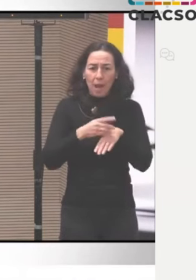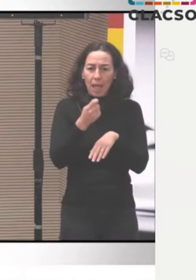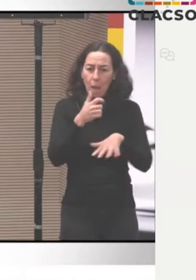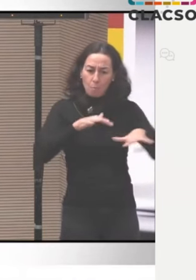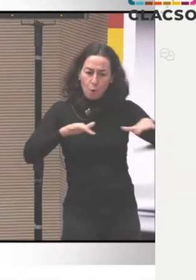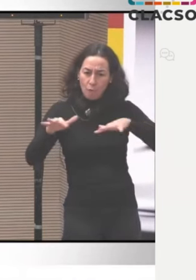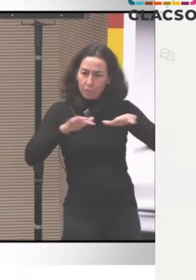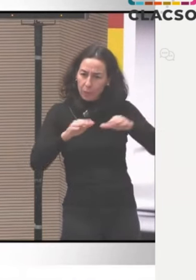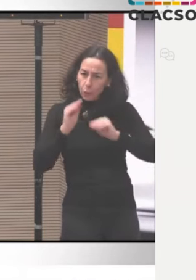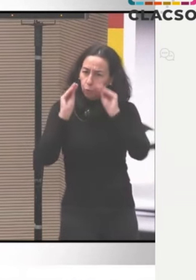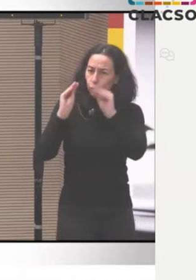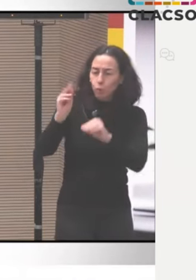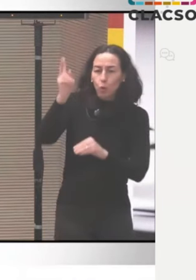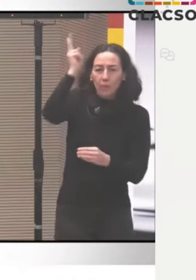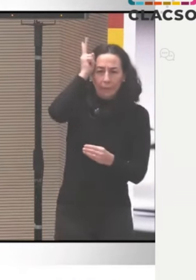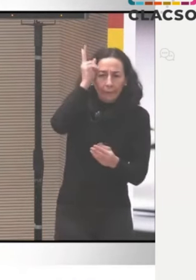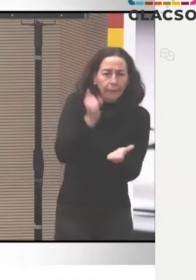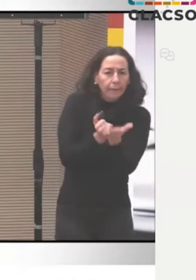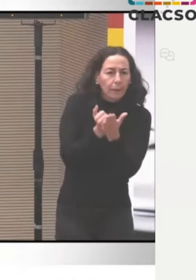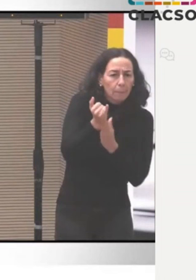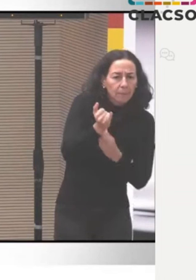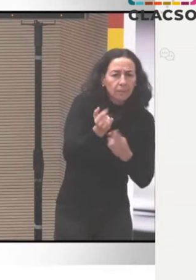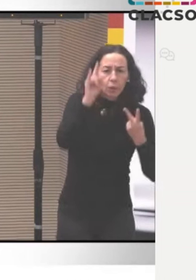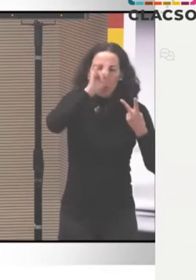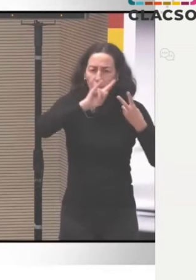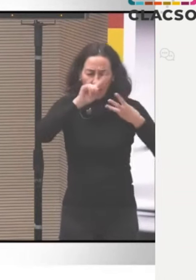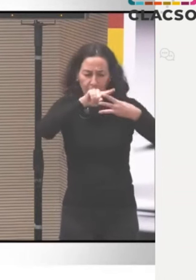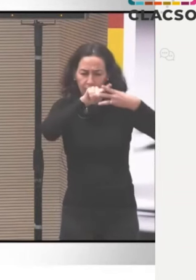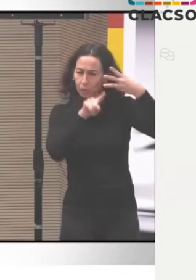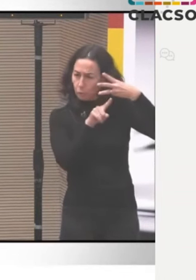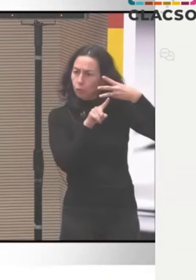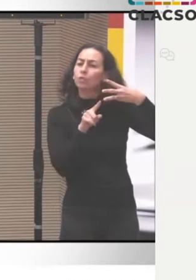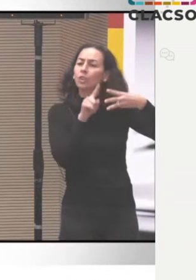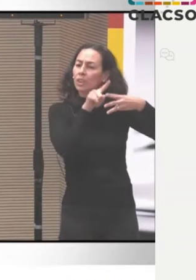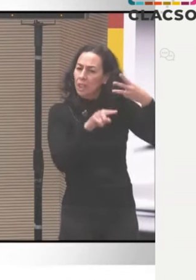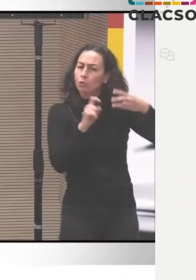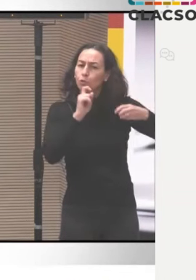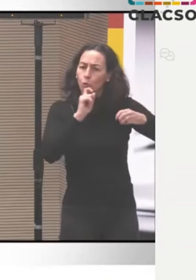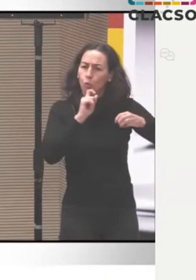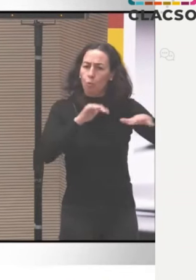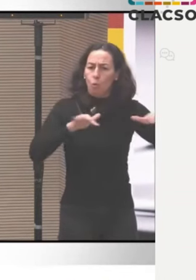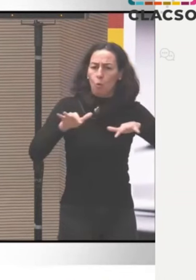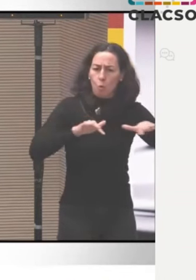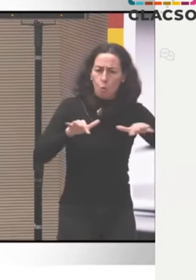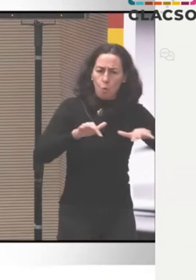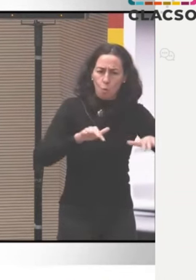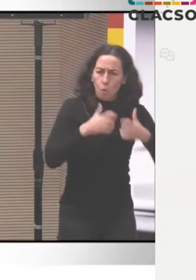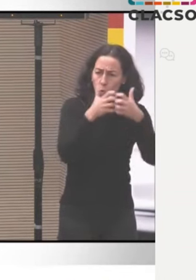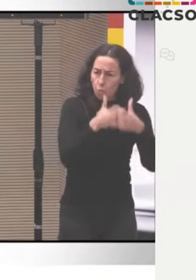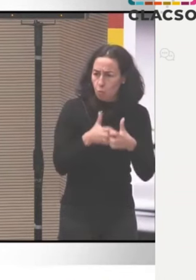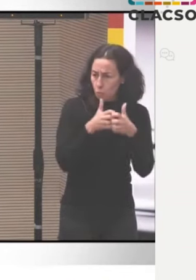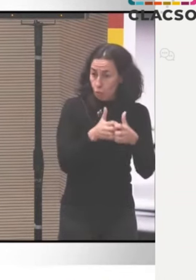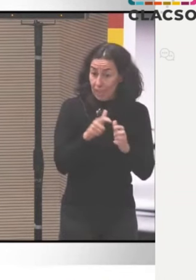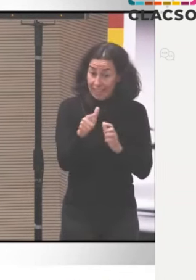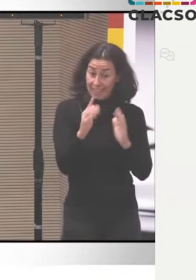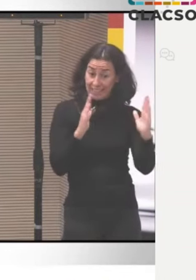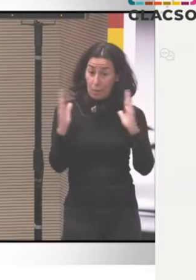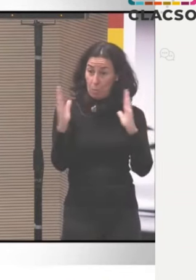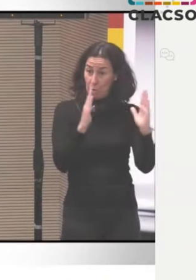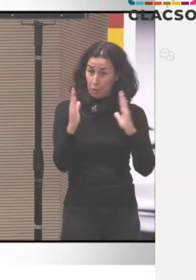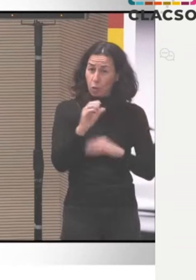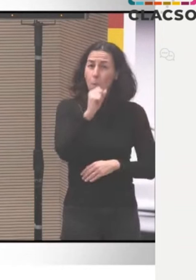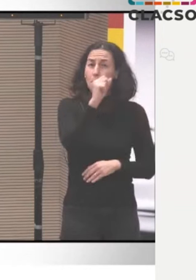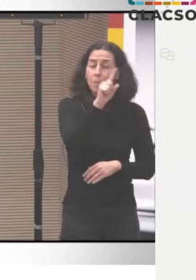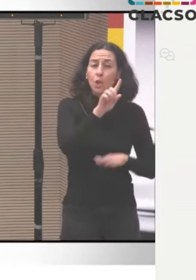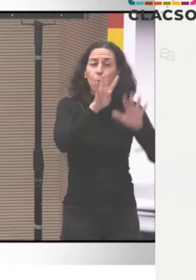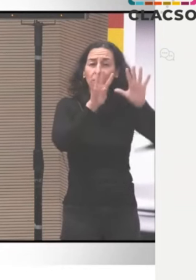también ha dejado profundas marcas en términos de destrucción también predatoria